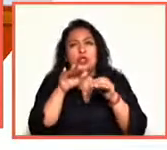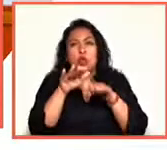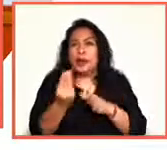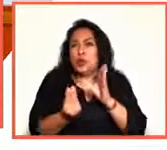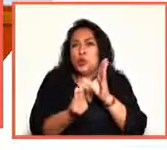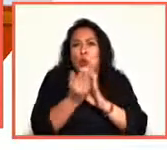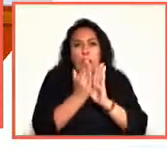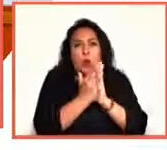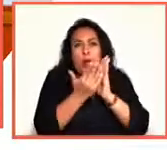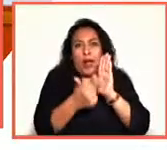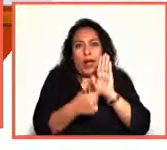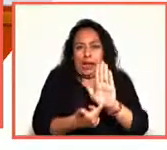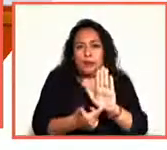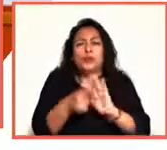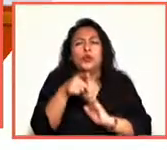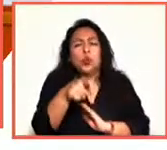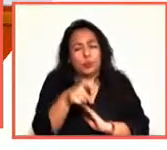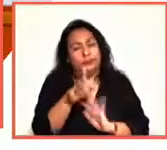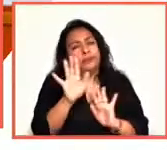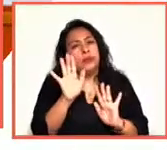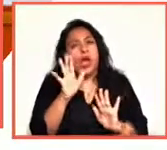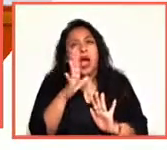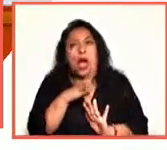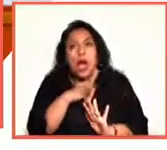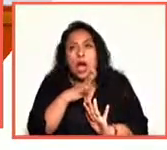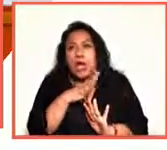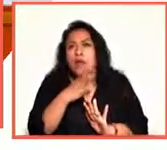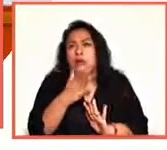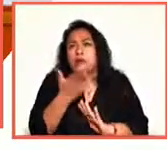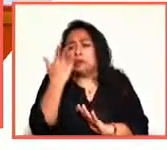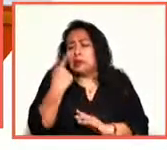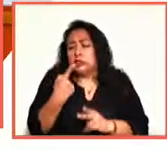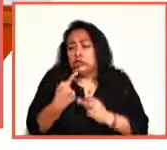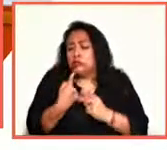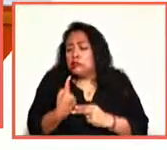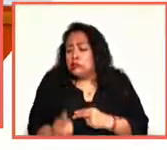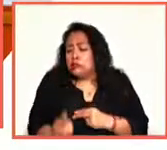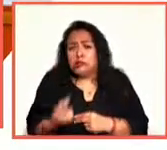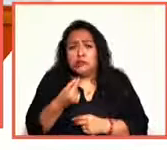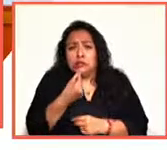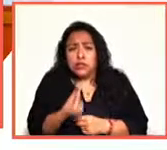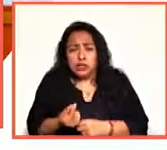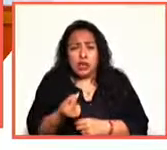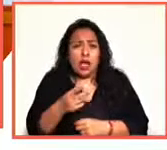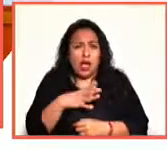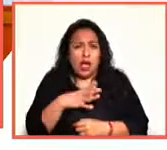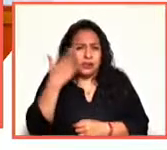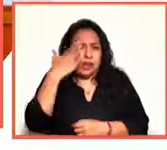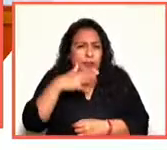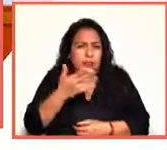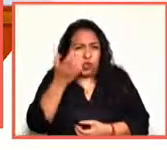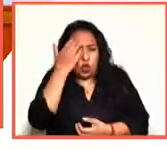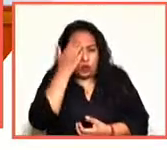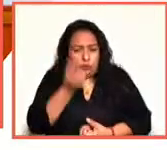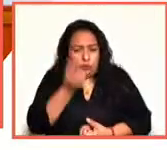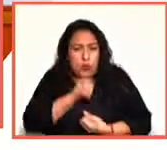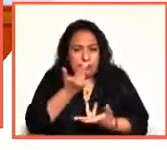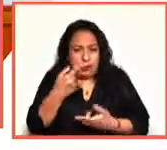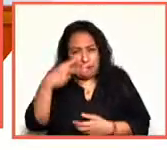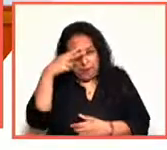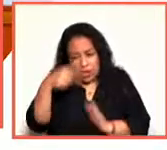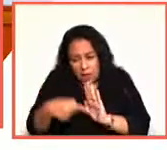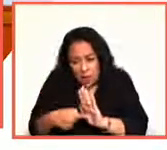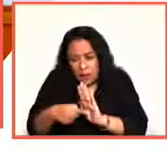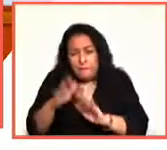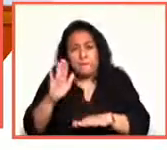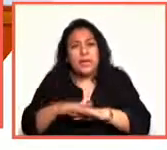escrito. David, tú bebiste poesía desde tus primeros años. En México a los niños se les acercan más libros